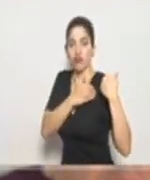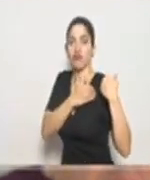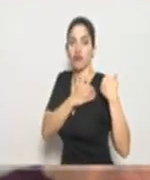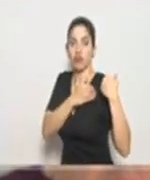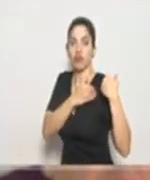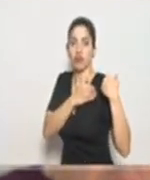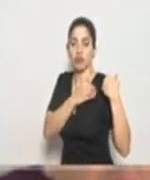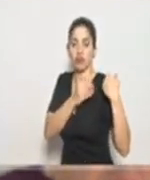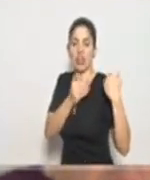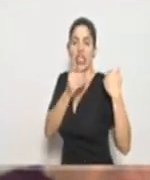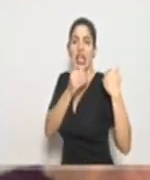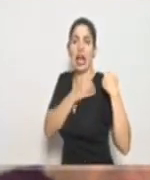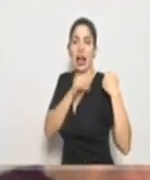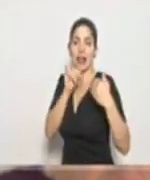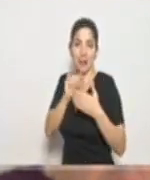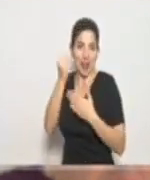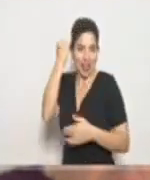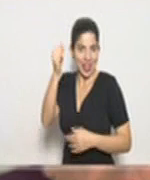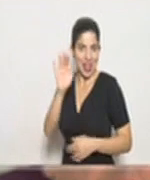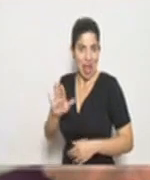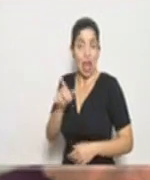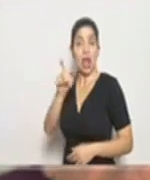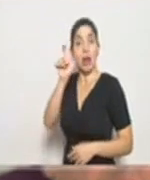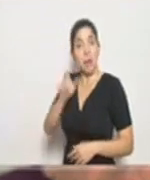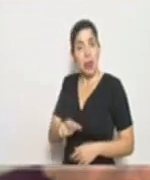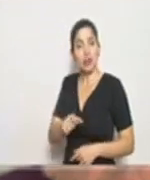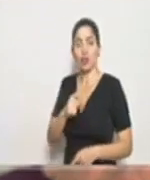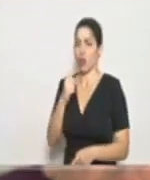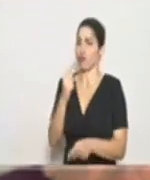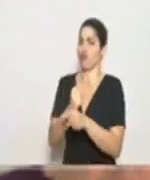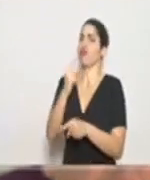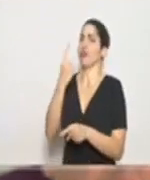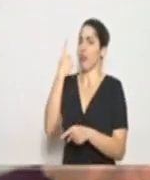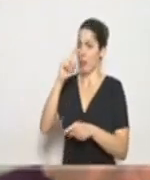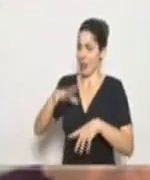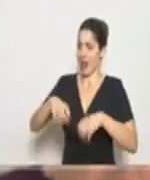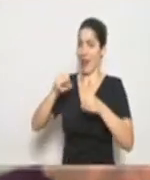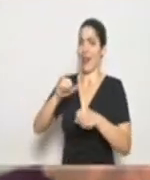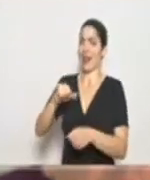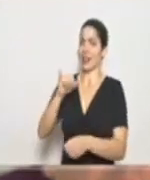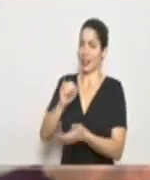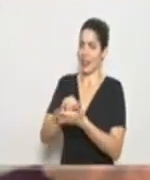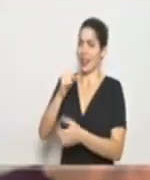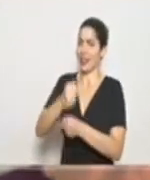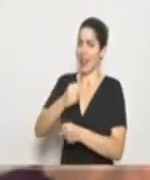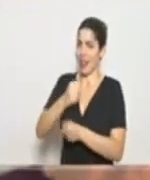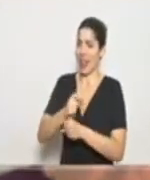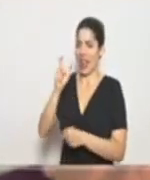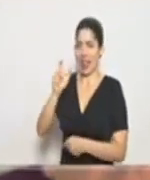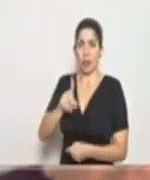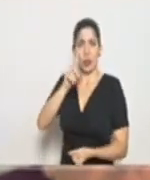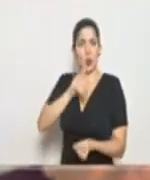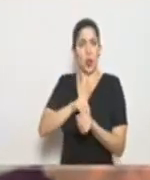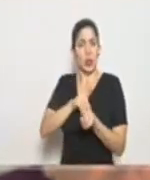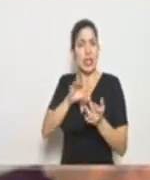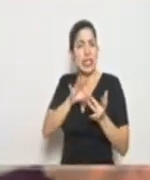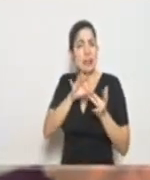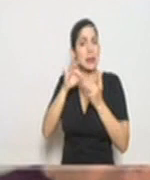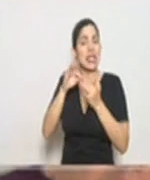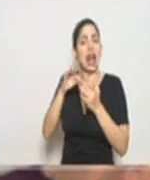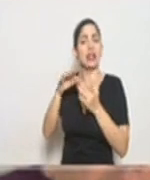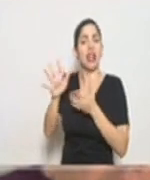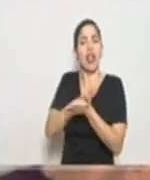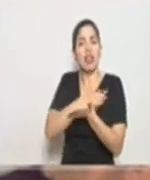iniciativa y es la persona adecuada para esta tarea. Es un médico especialista en